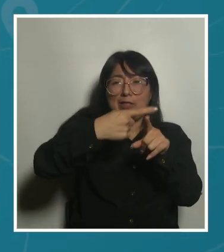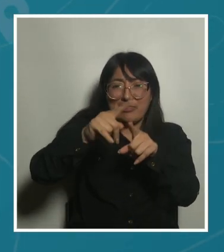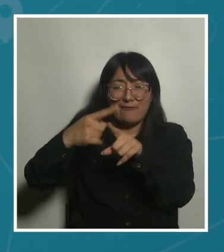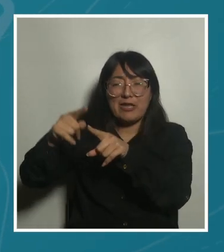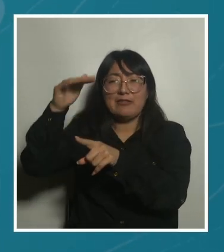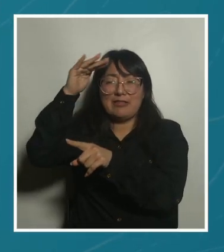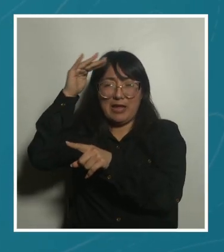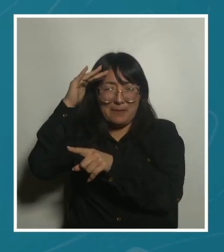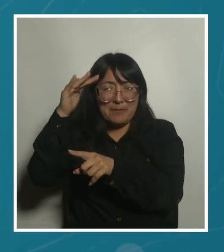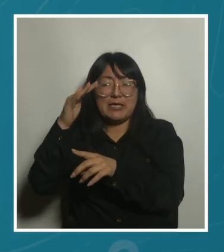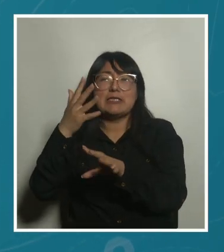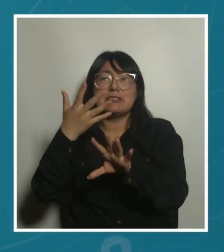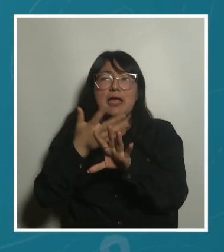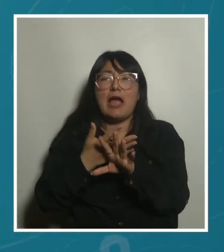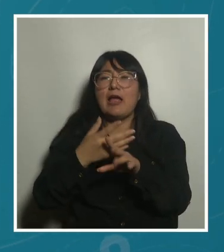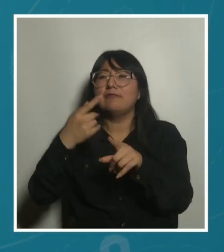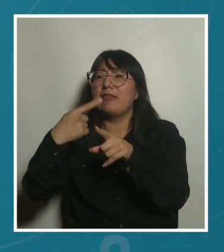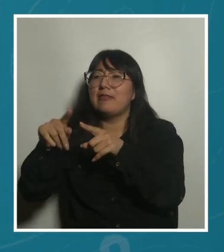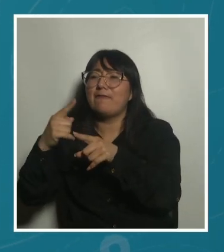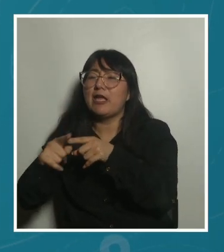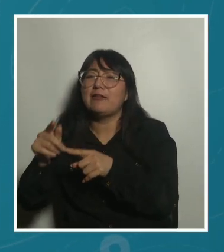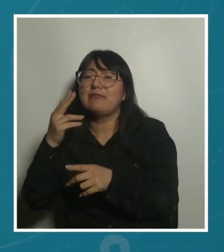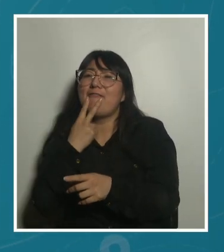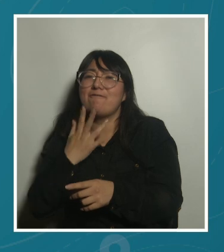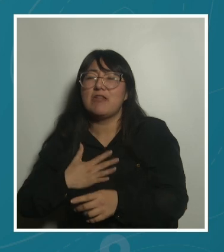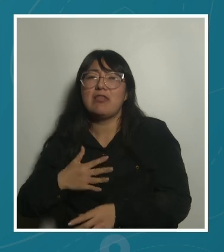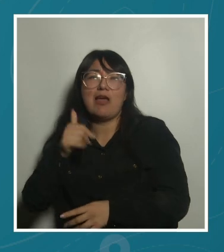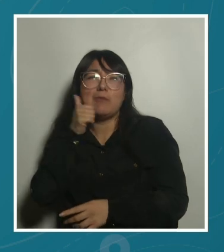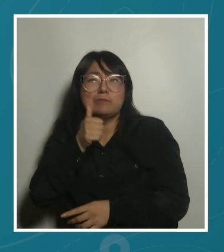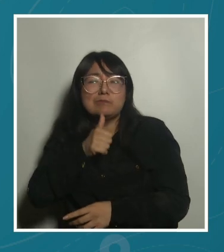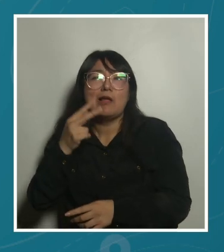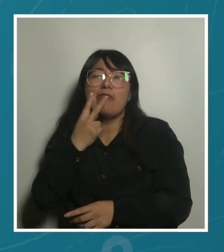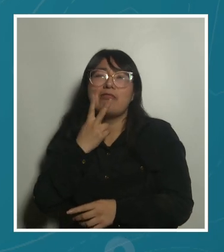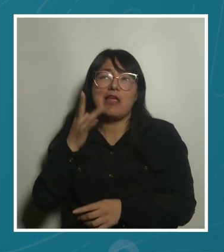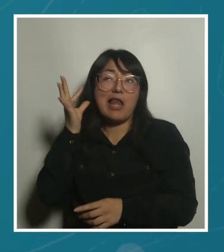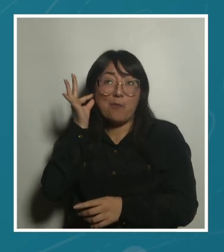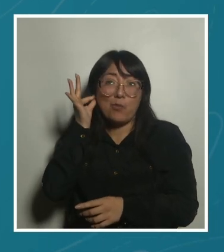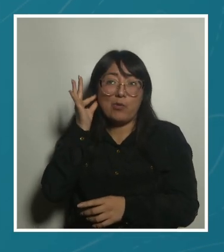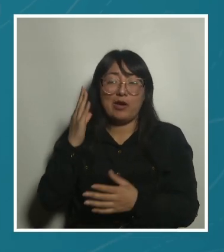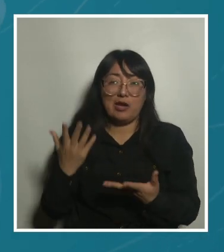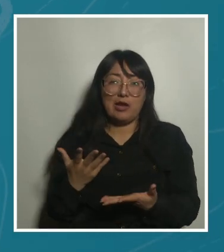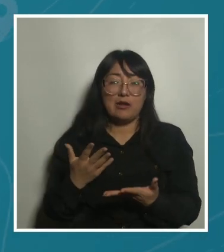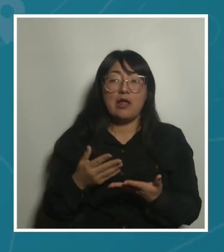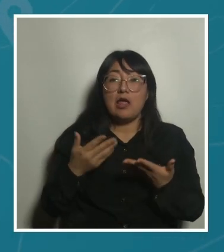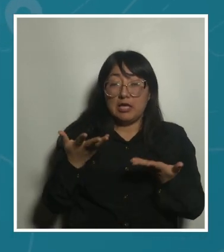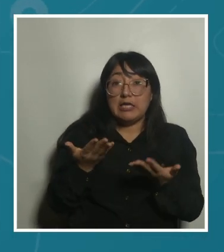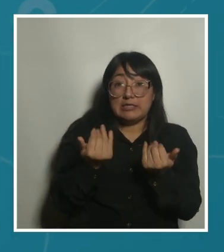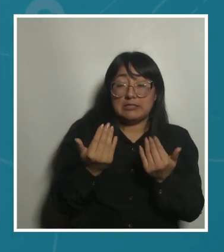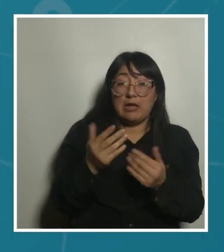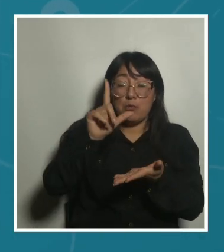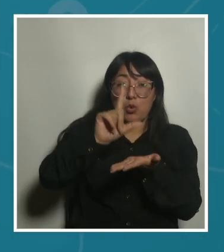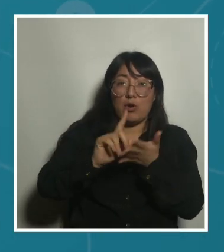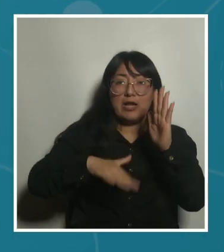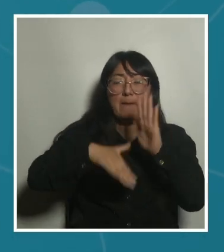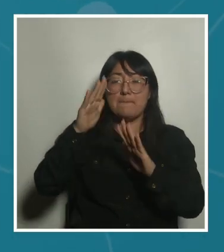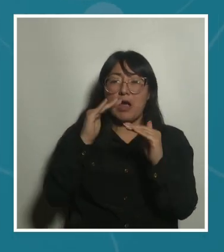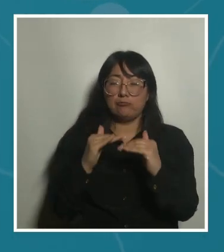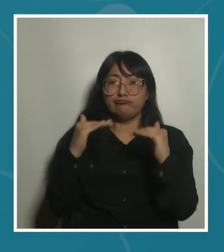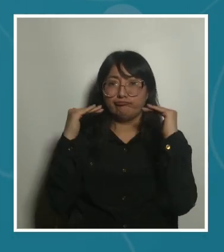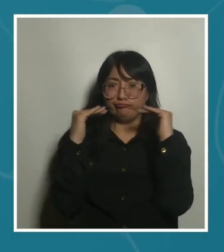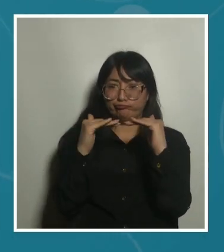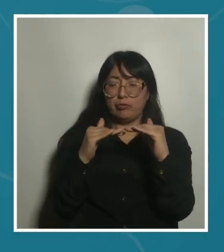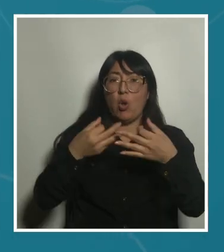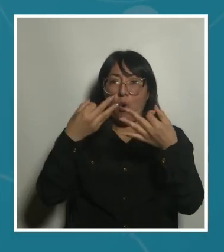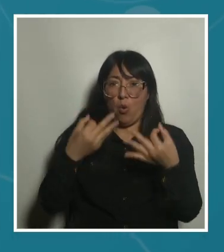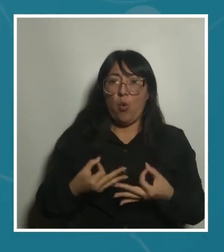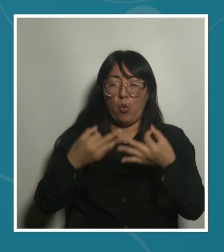la experiencia cotidiana de las mujeres, son básicos para hacer territorios que sean más justos y más aterrizados y que puedan dar